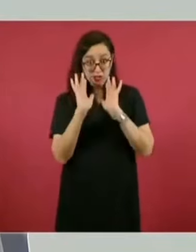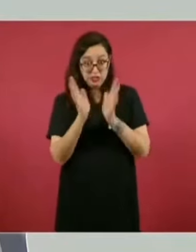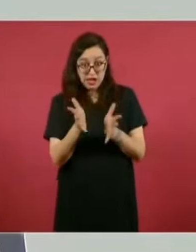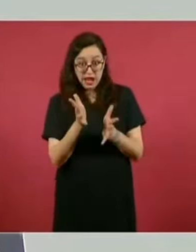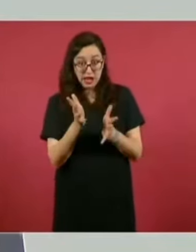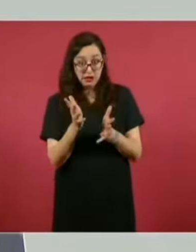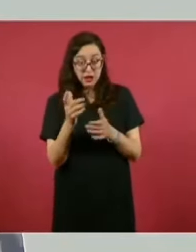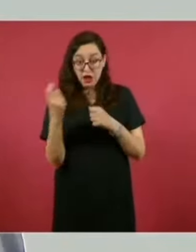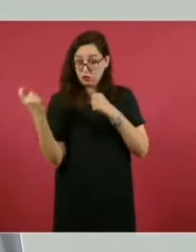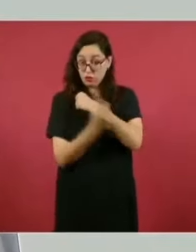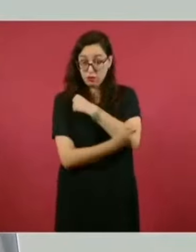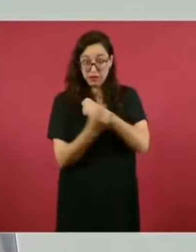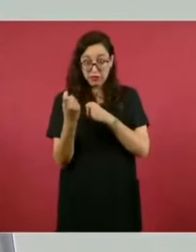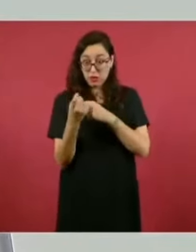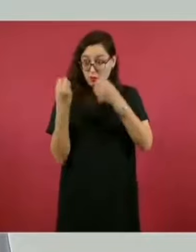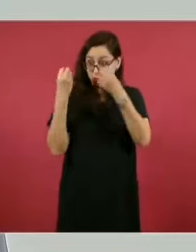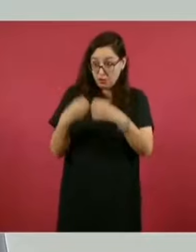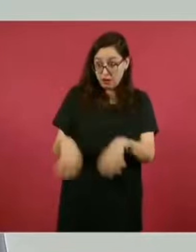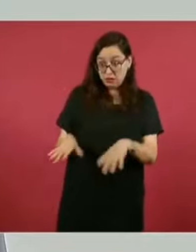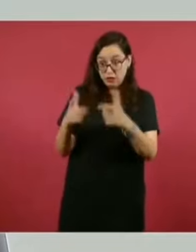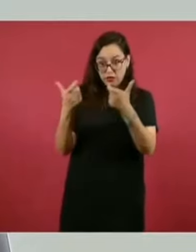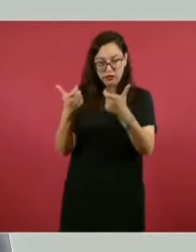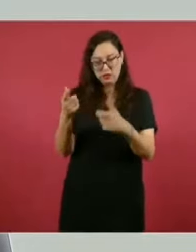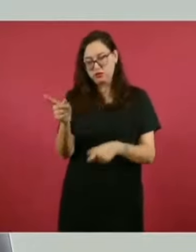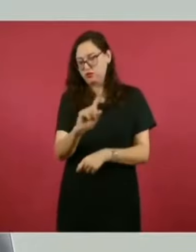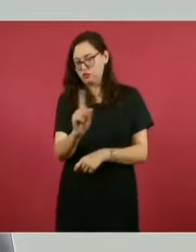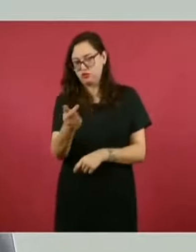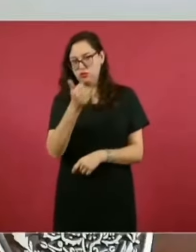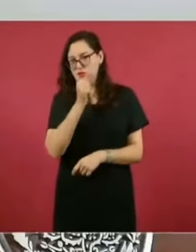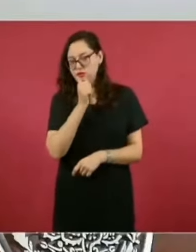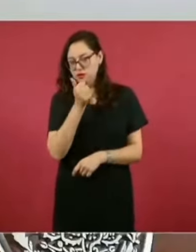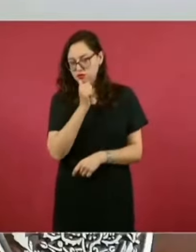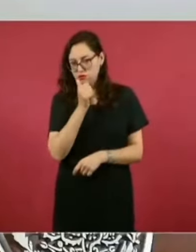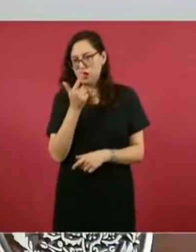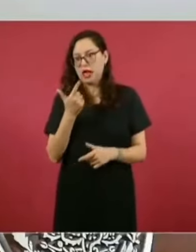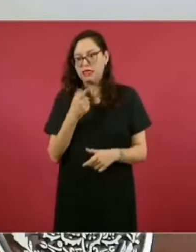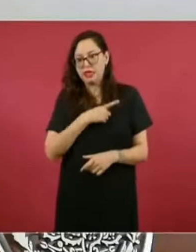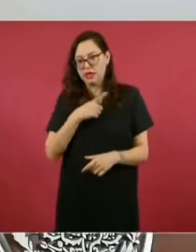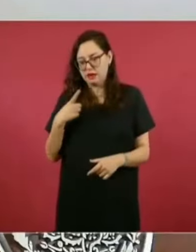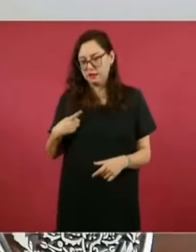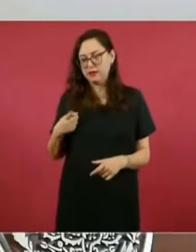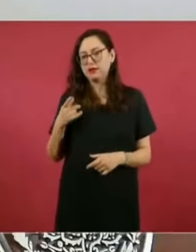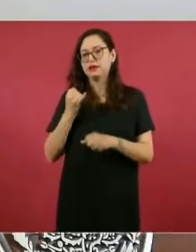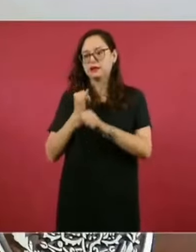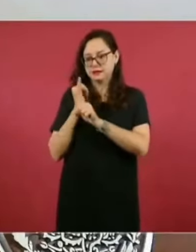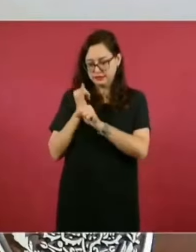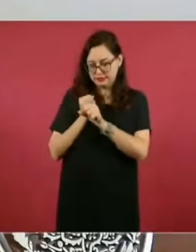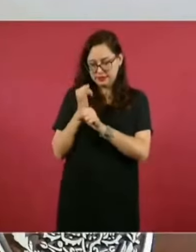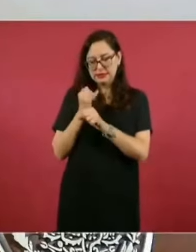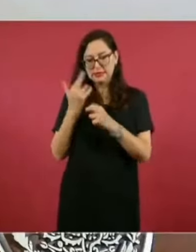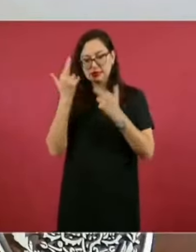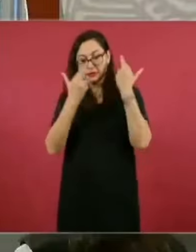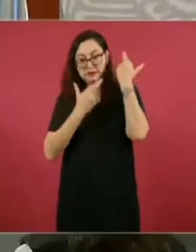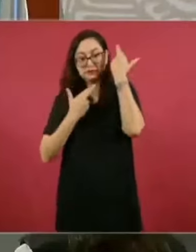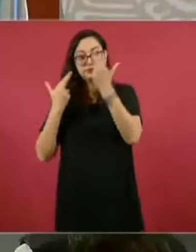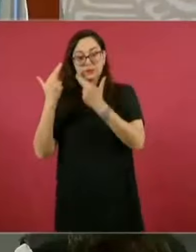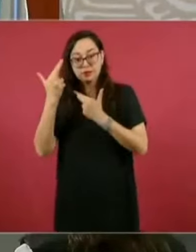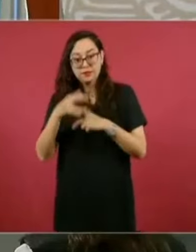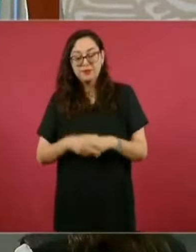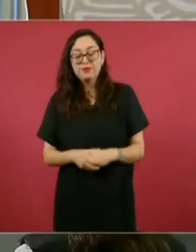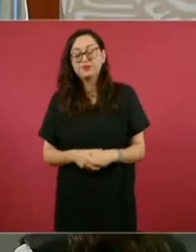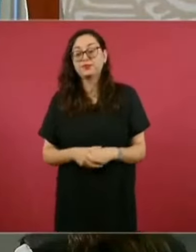Con el acompañamiento del grupo de trabajo, Segalmex, Liconce y Diconza